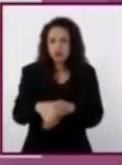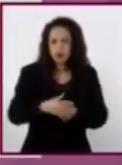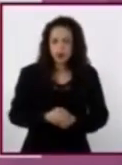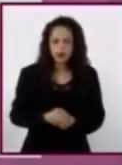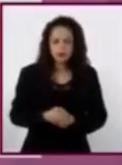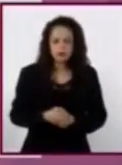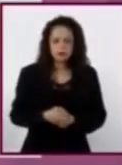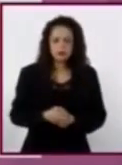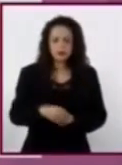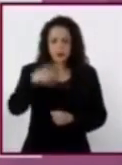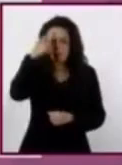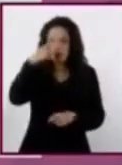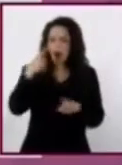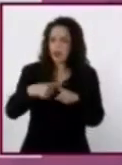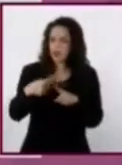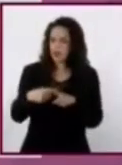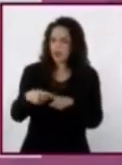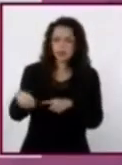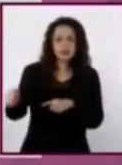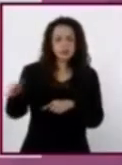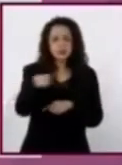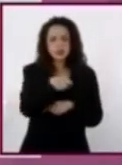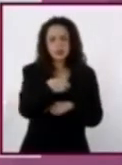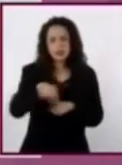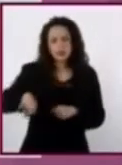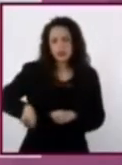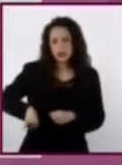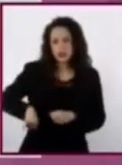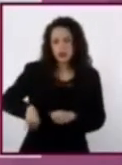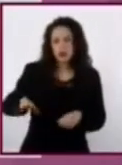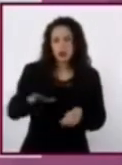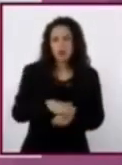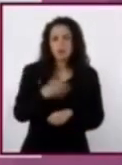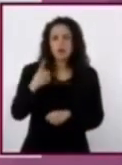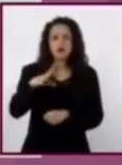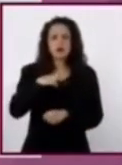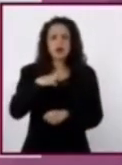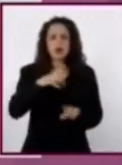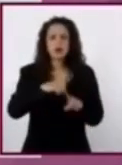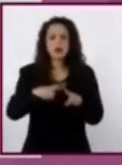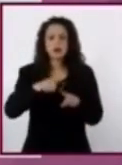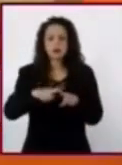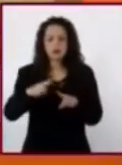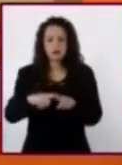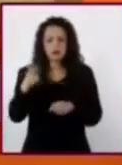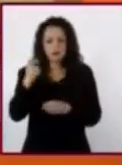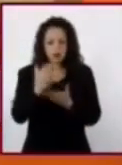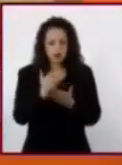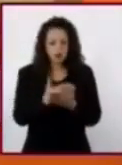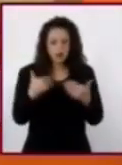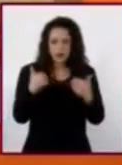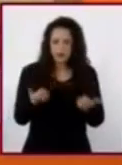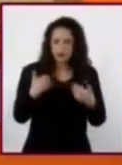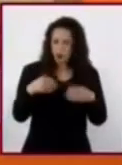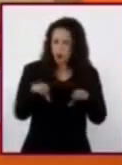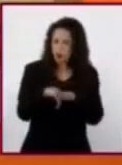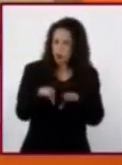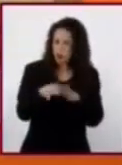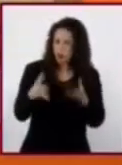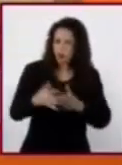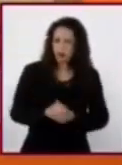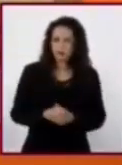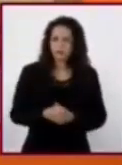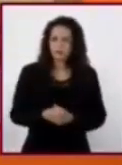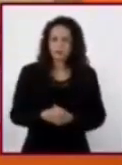destinadas? ¿Por qué existen diversas interpretaciones de estas? Las fuentes históricas